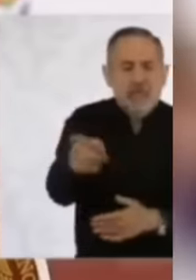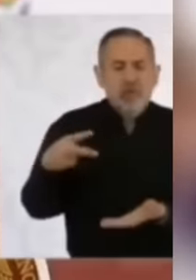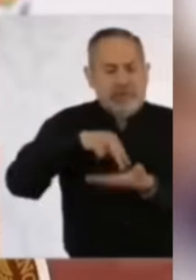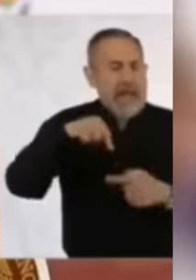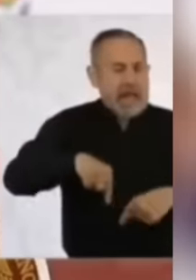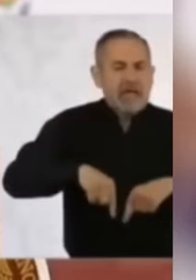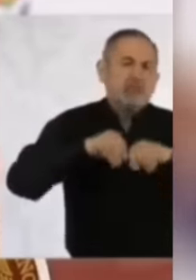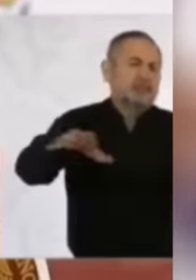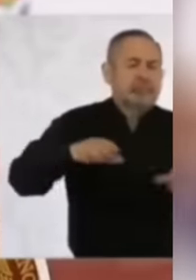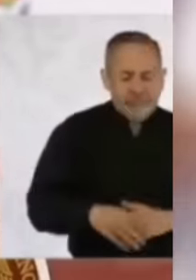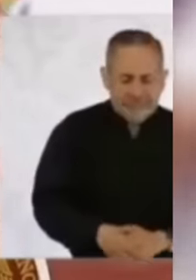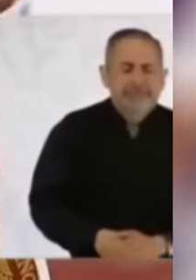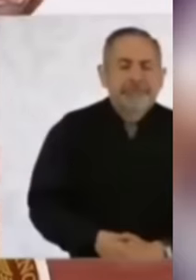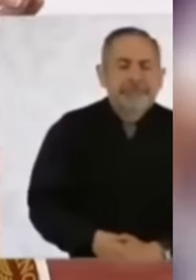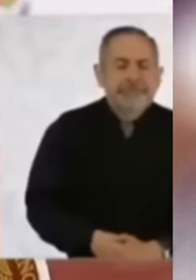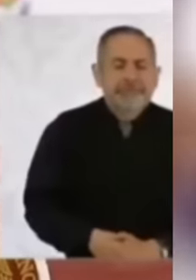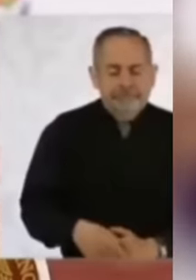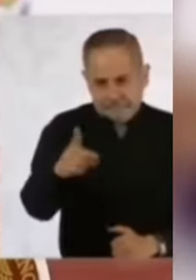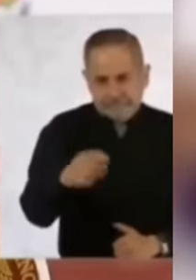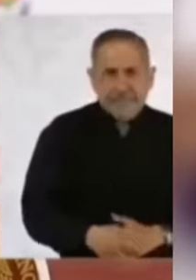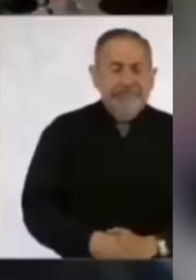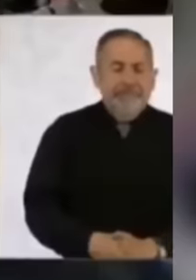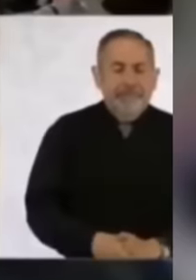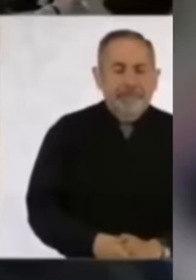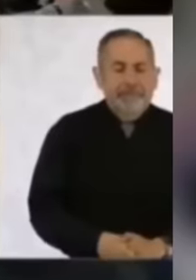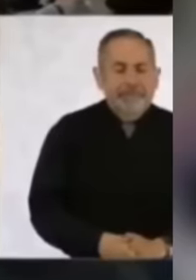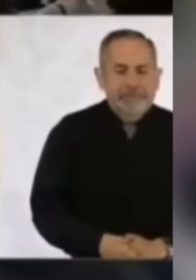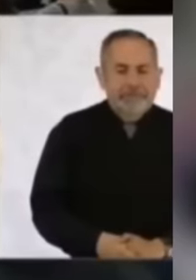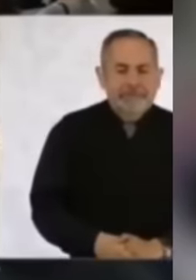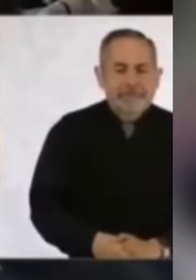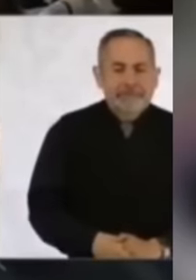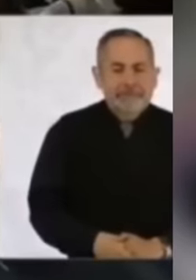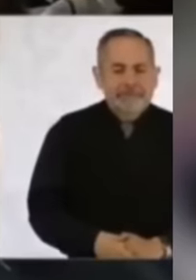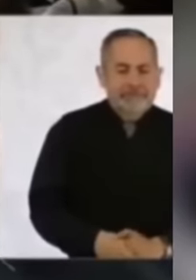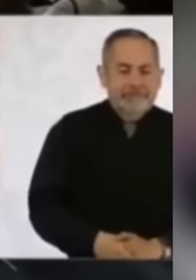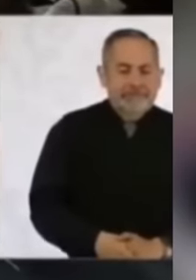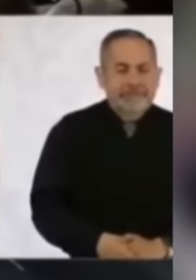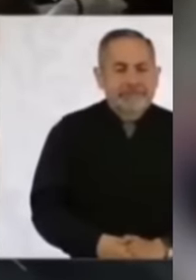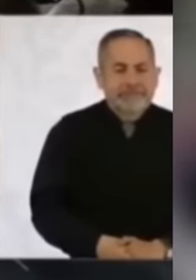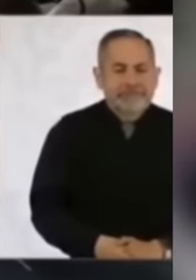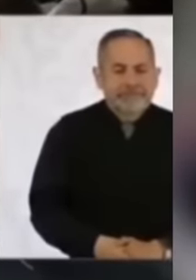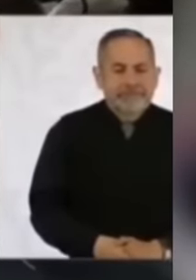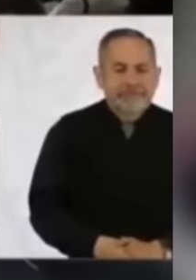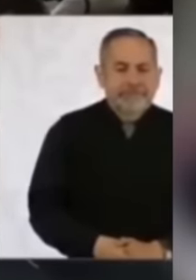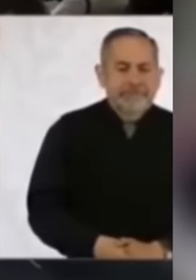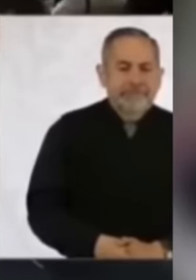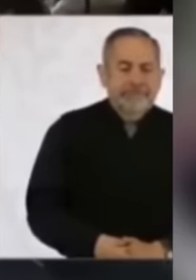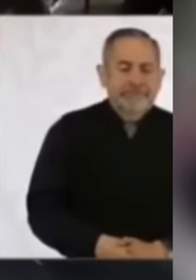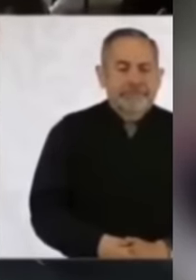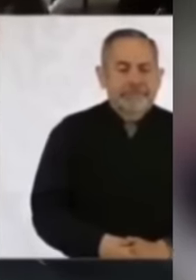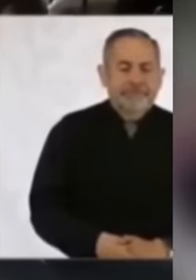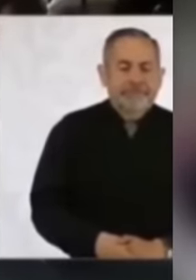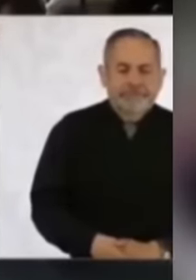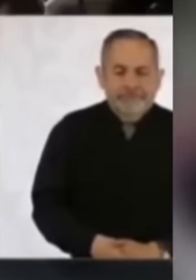Hola mis amigos, ¿qué tal? Sean bienvenidos a este tu canal Gol México. Para contarles que en una reciente